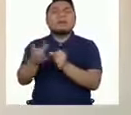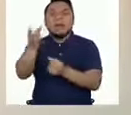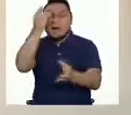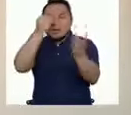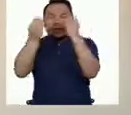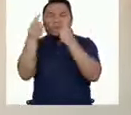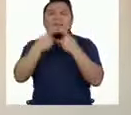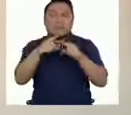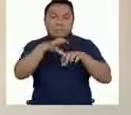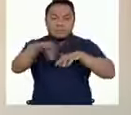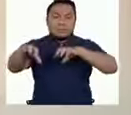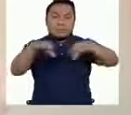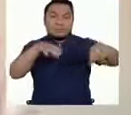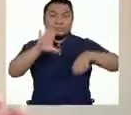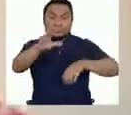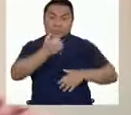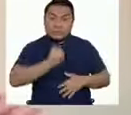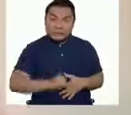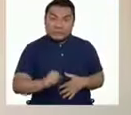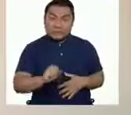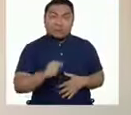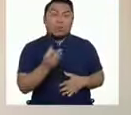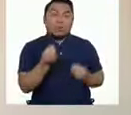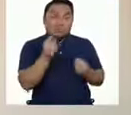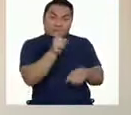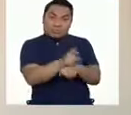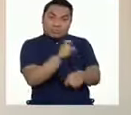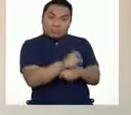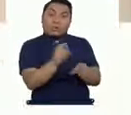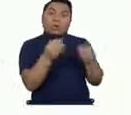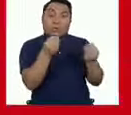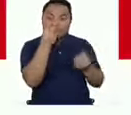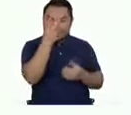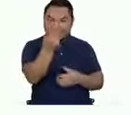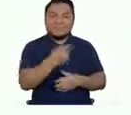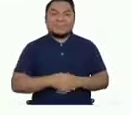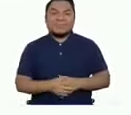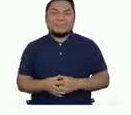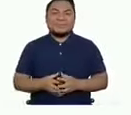de clasificación en sus hijos e hijas? ¡Veamos!